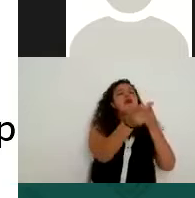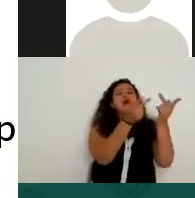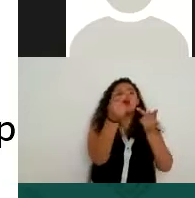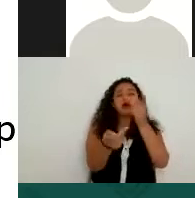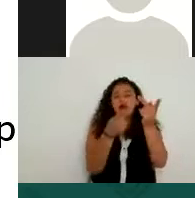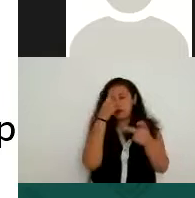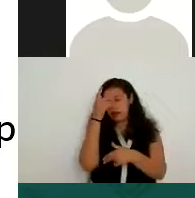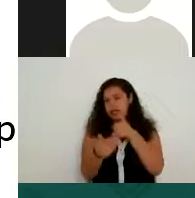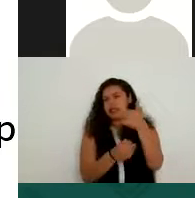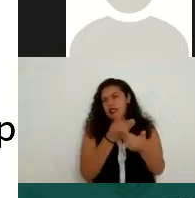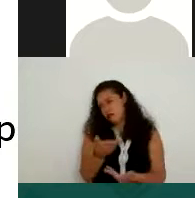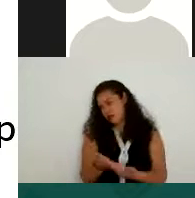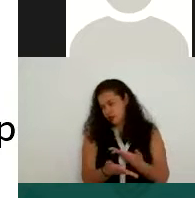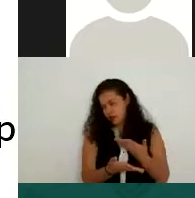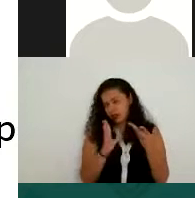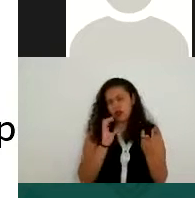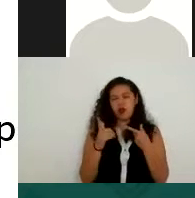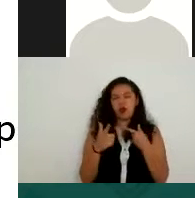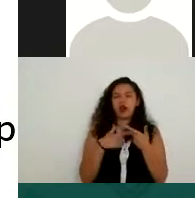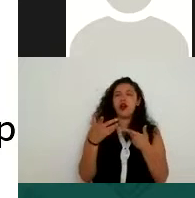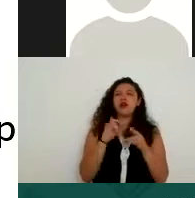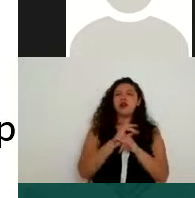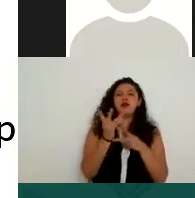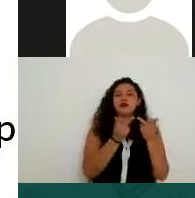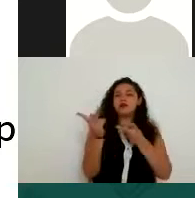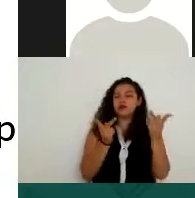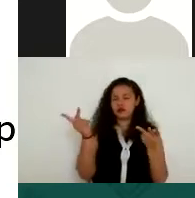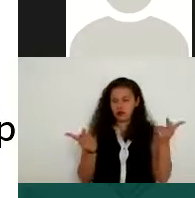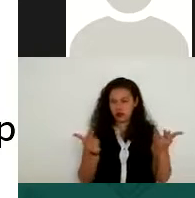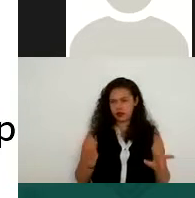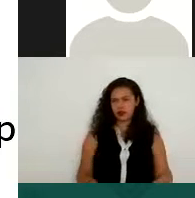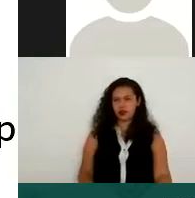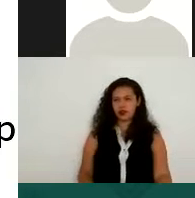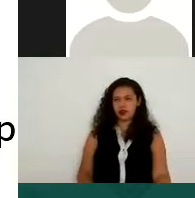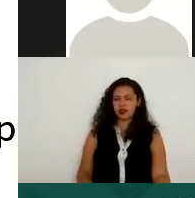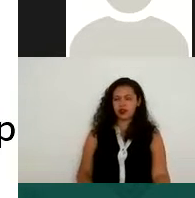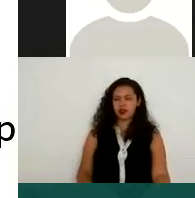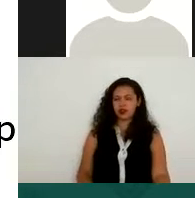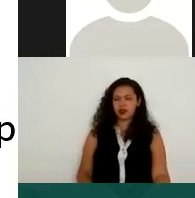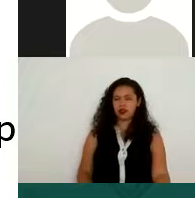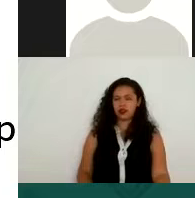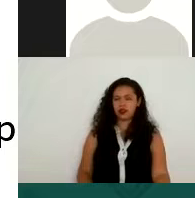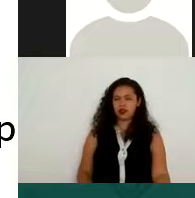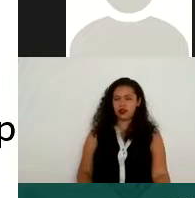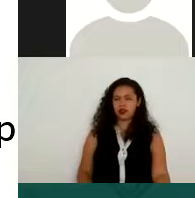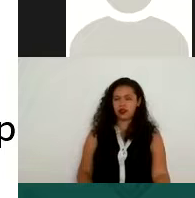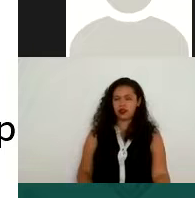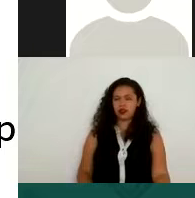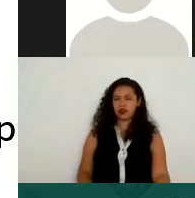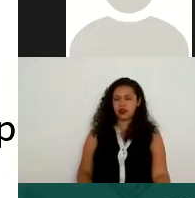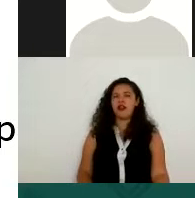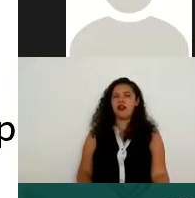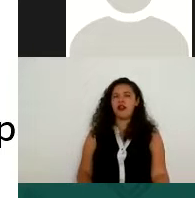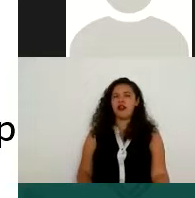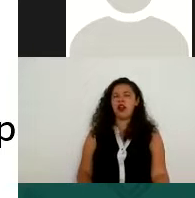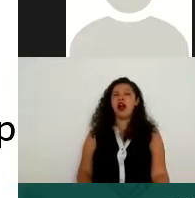bien, o tenemos también la posibilidad que dentro del tratamiento, de manera muy llana, se les voy a decir,